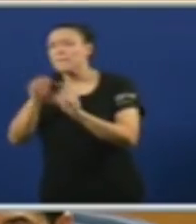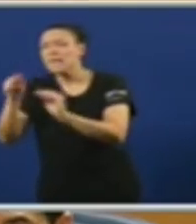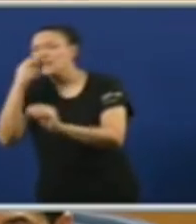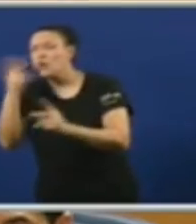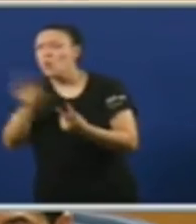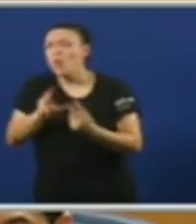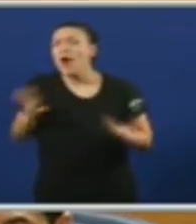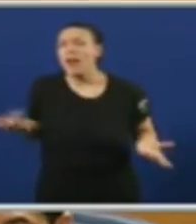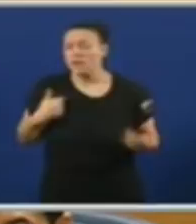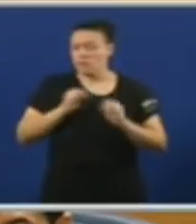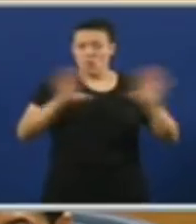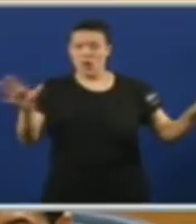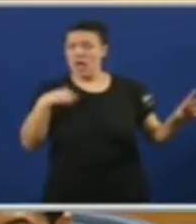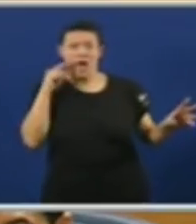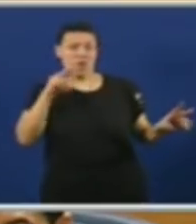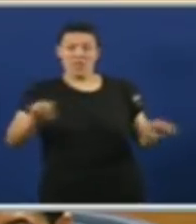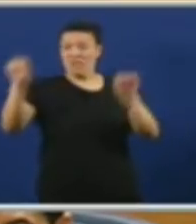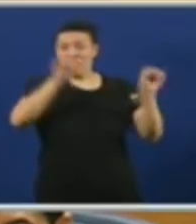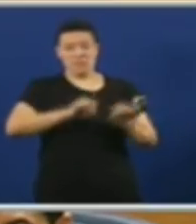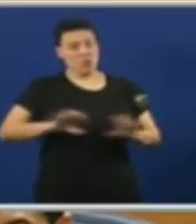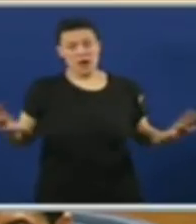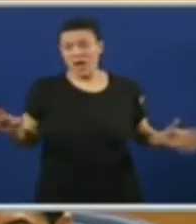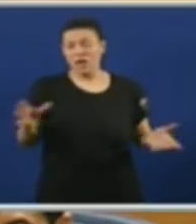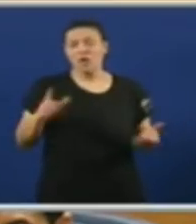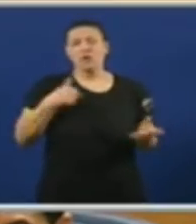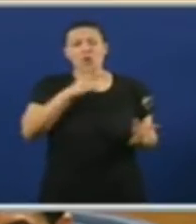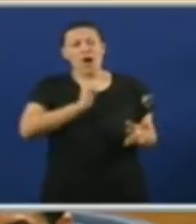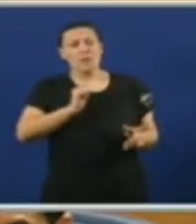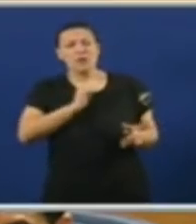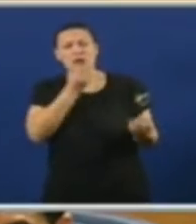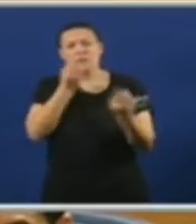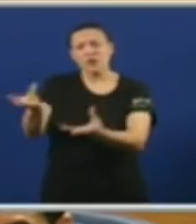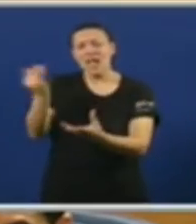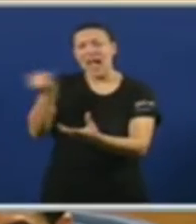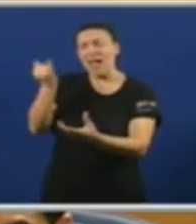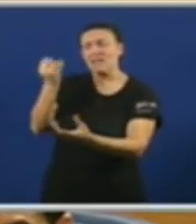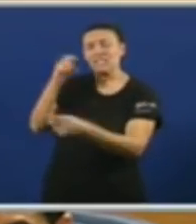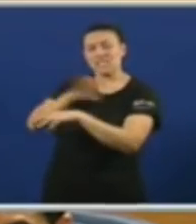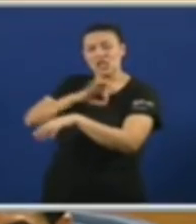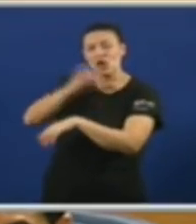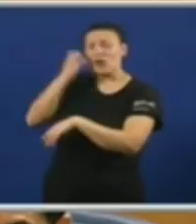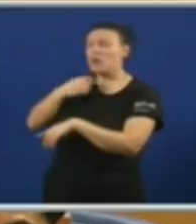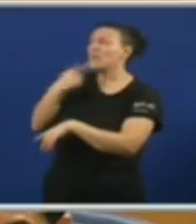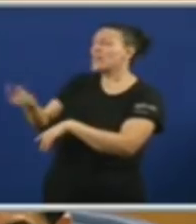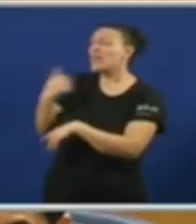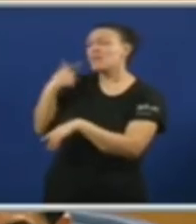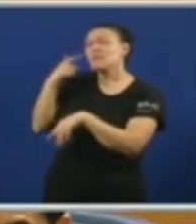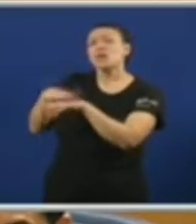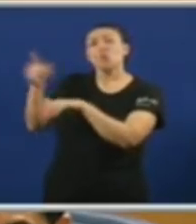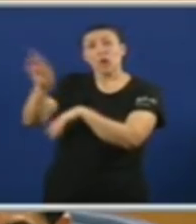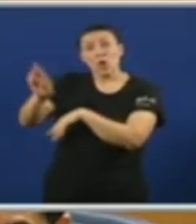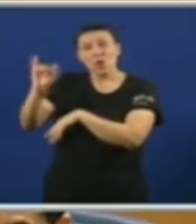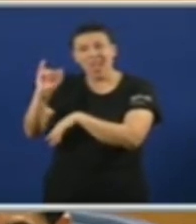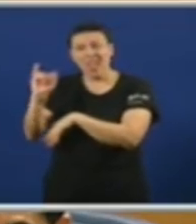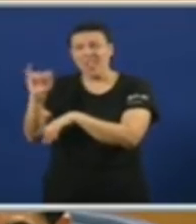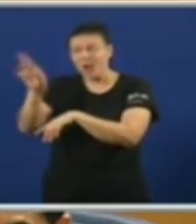De que lado está vostede E tamén podería aproveitar E decirlle ao seu jefe O señor Rajoy Que si ten recursos Que imos a